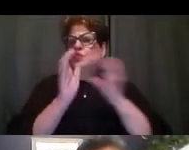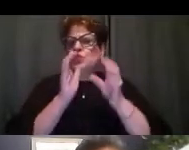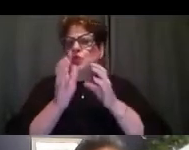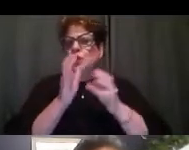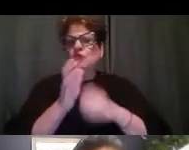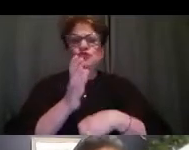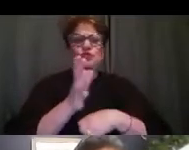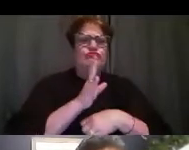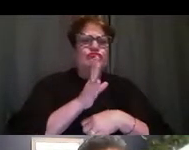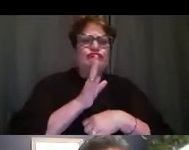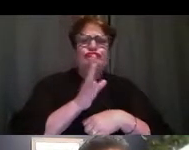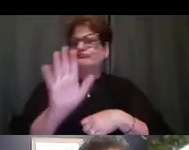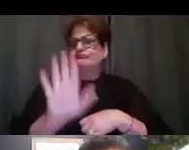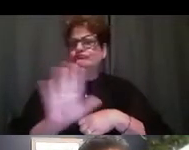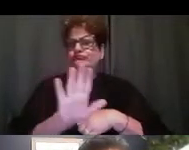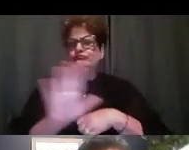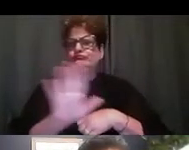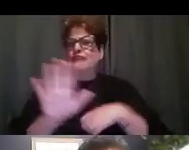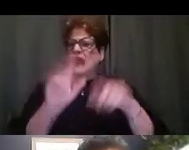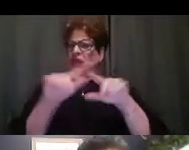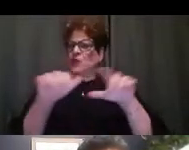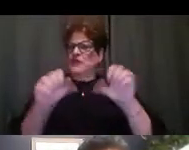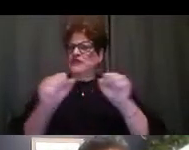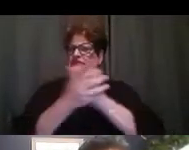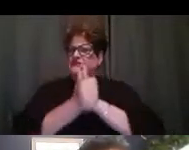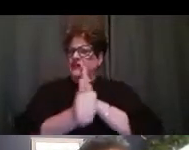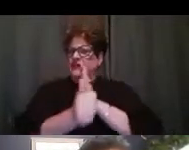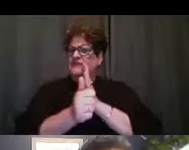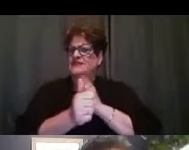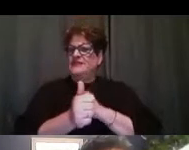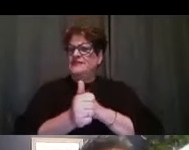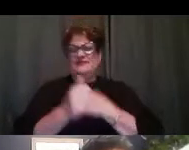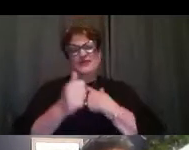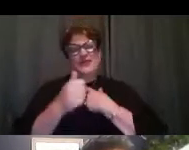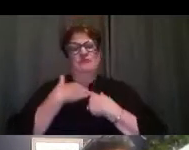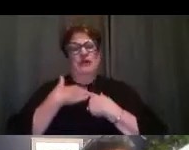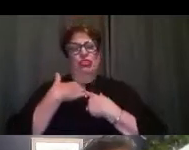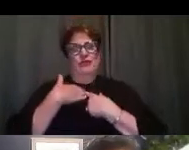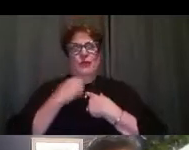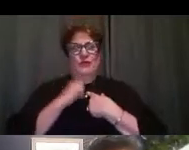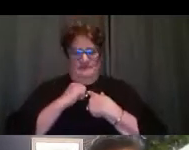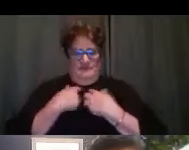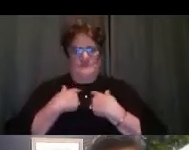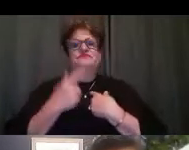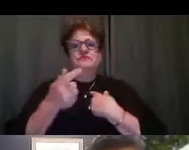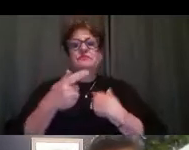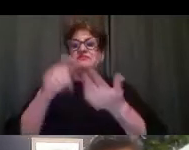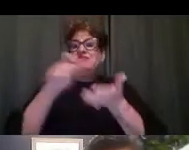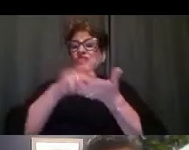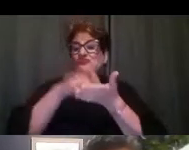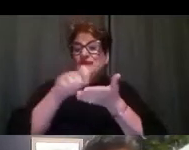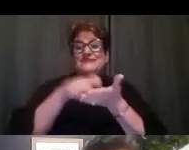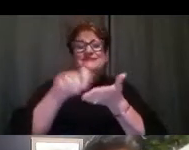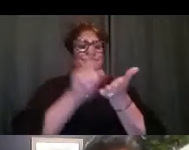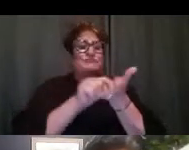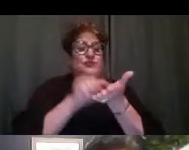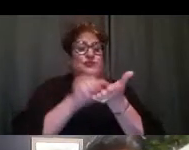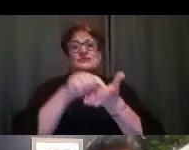comunicación verbal y la manera que uno se comunica con la competencia lingüística,